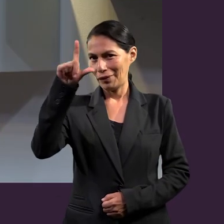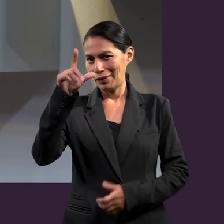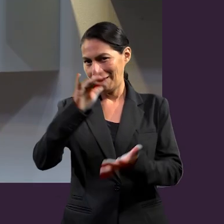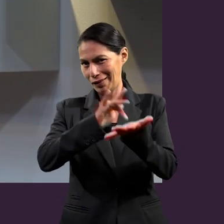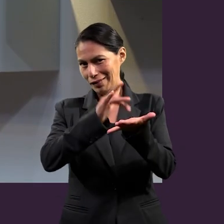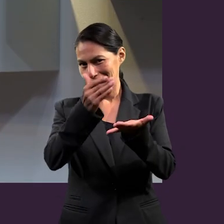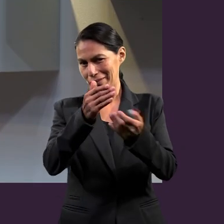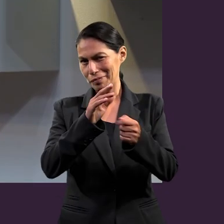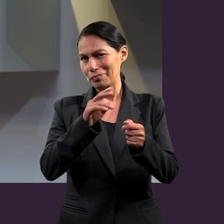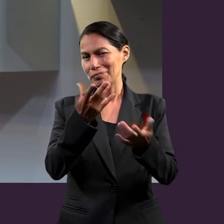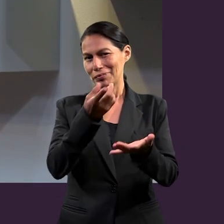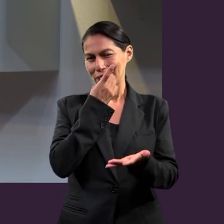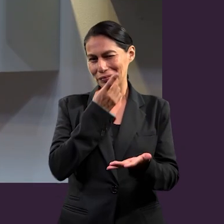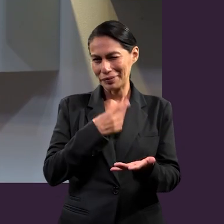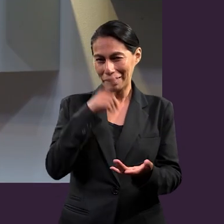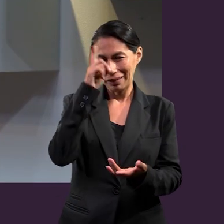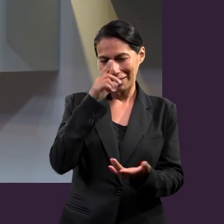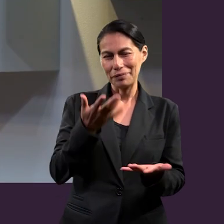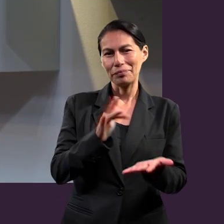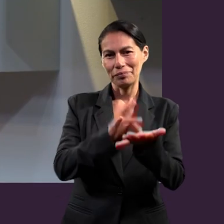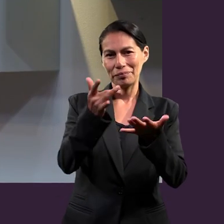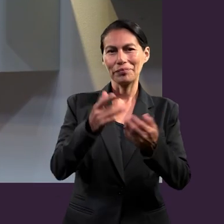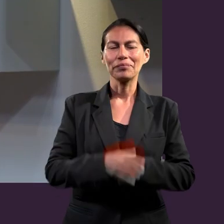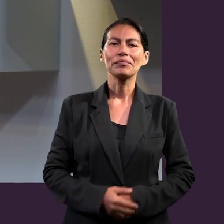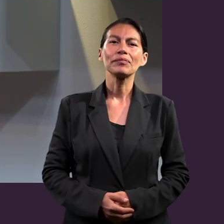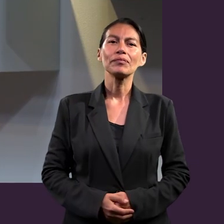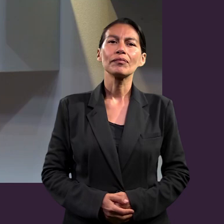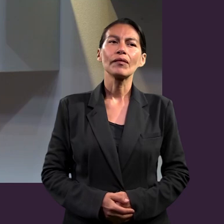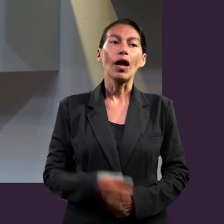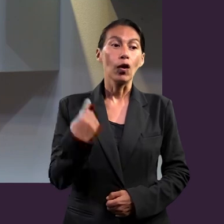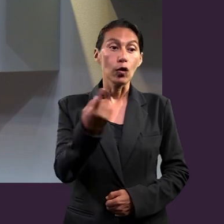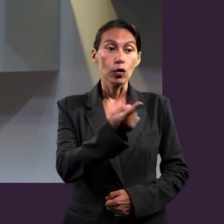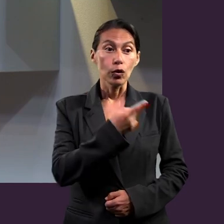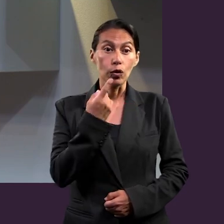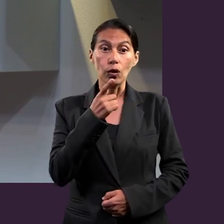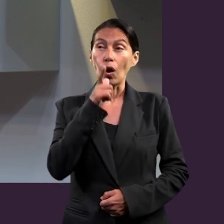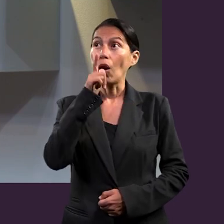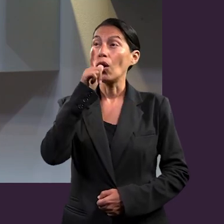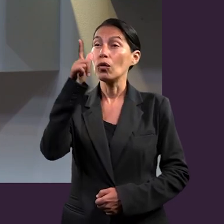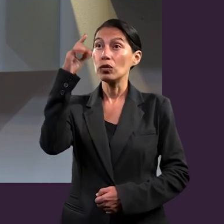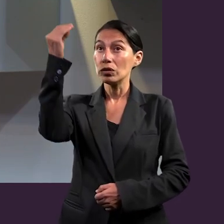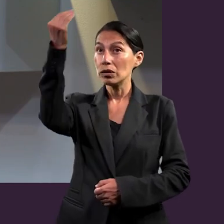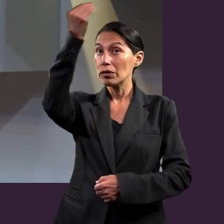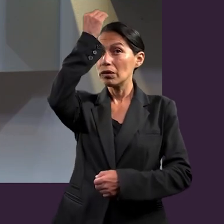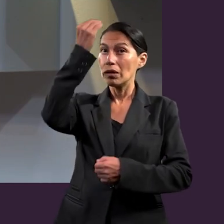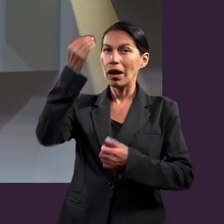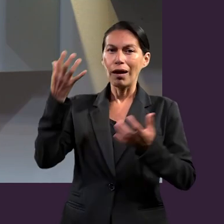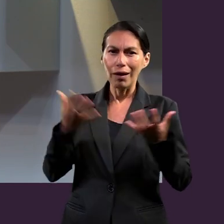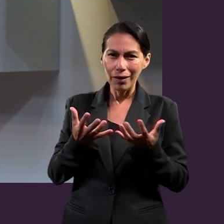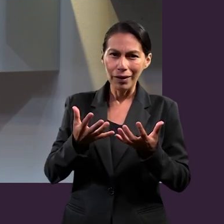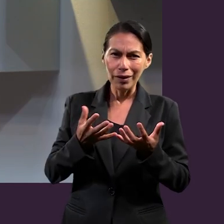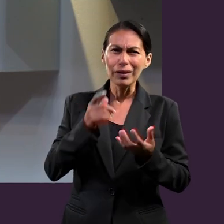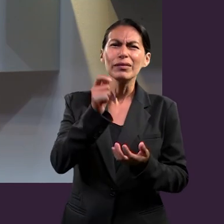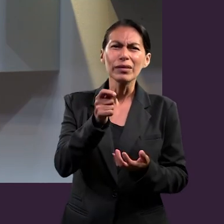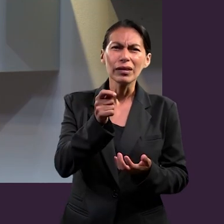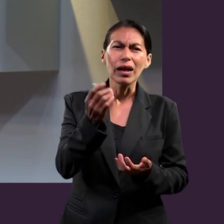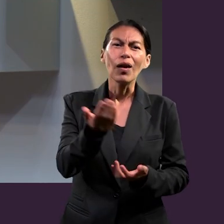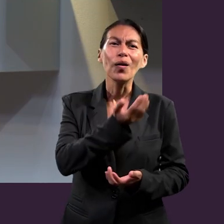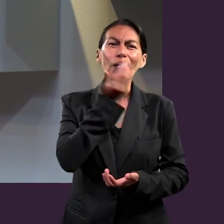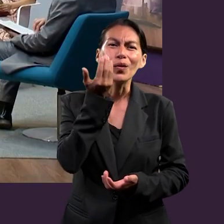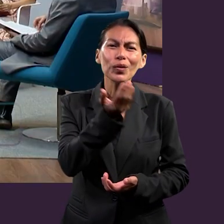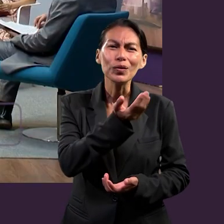Agradecemos a nuestro experto por tan valiosa aportación. Ahora, andar como hijos de luz es un estilo de vida.